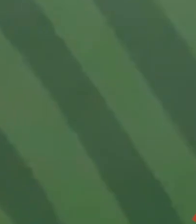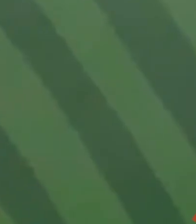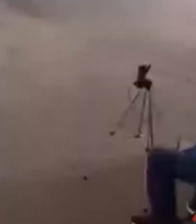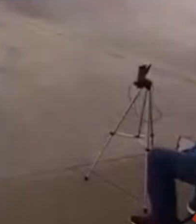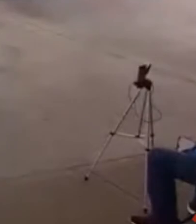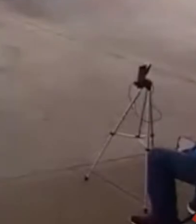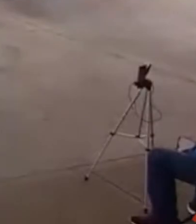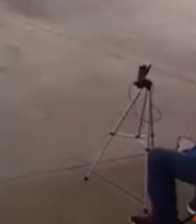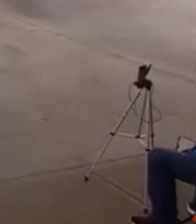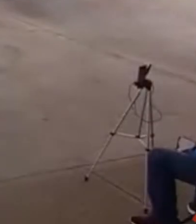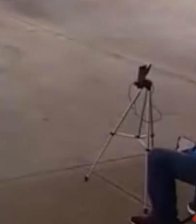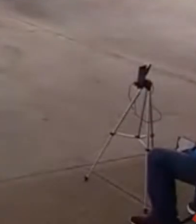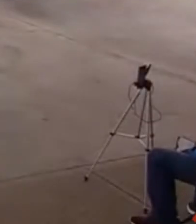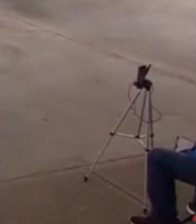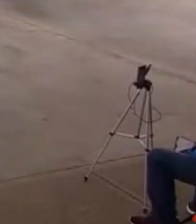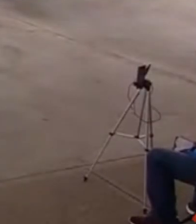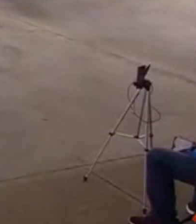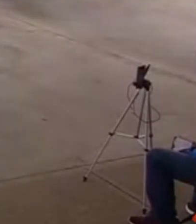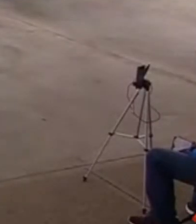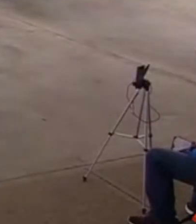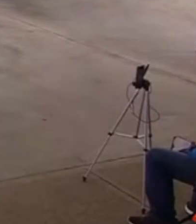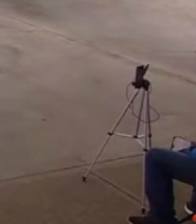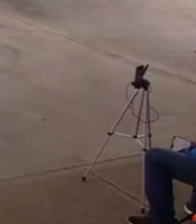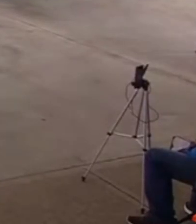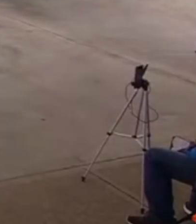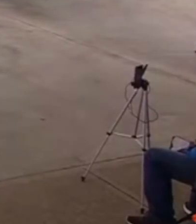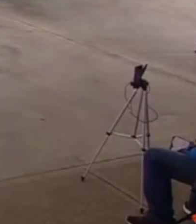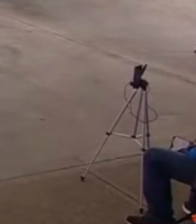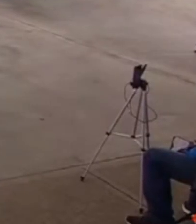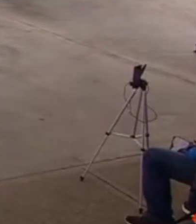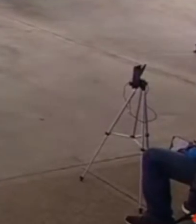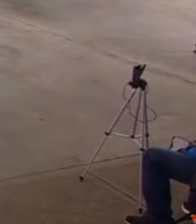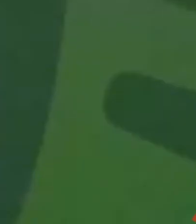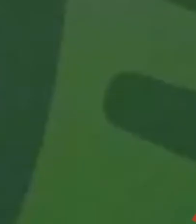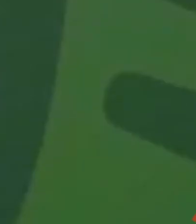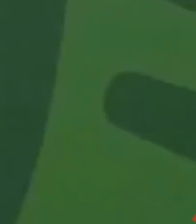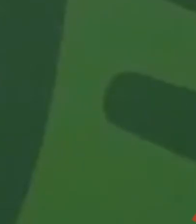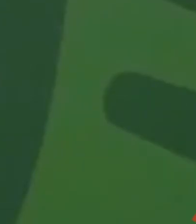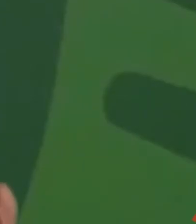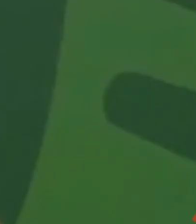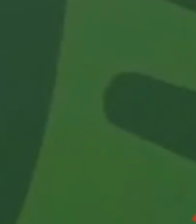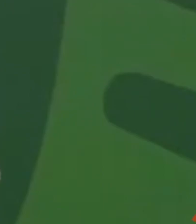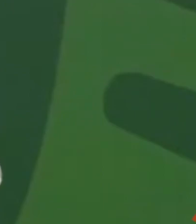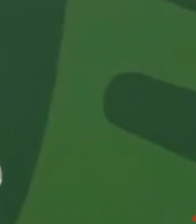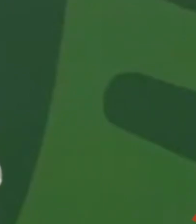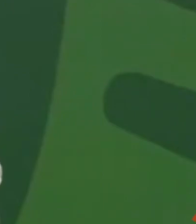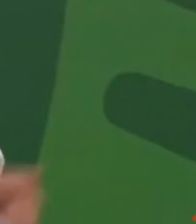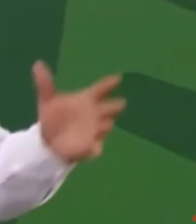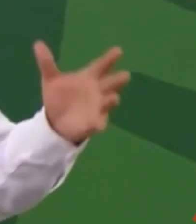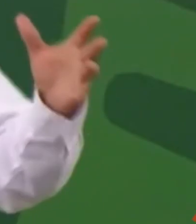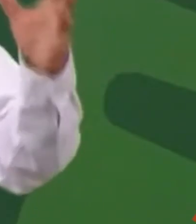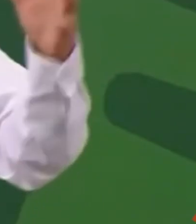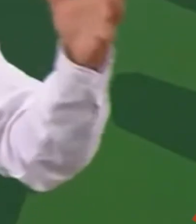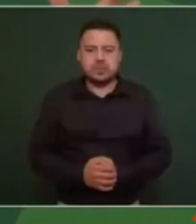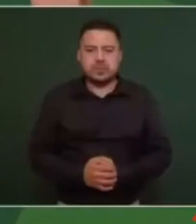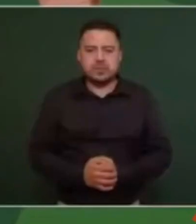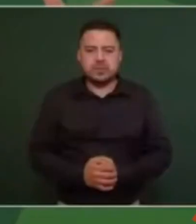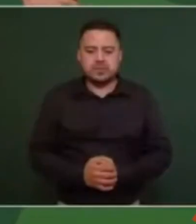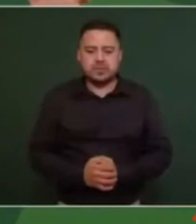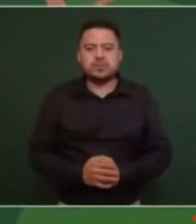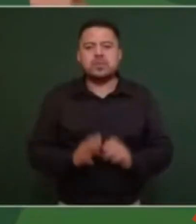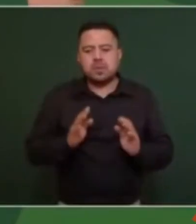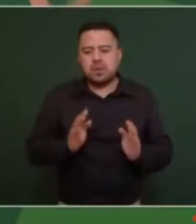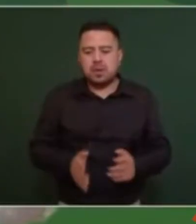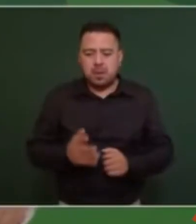Nayarit en la costa de Oaxaca en Veracruz y ya tenemos